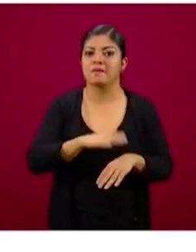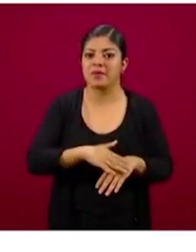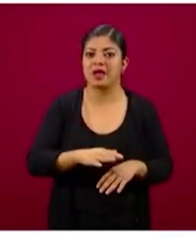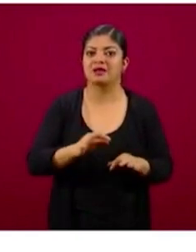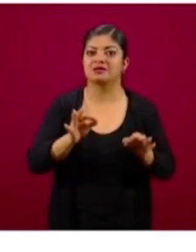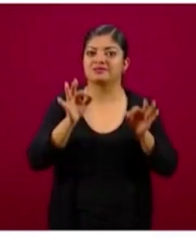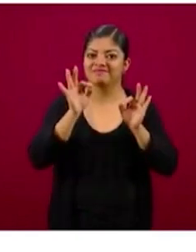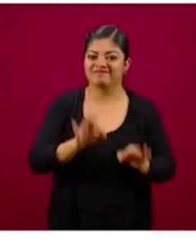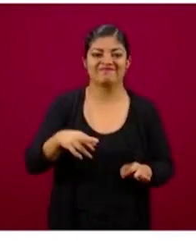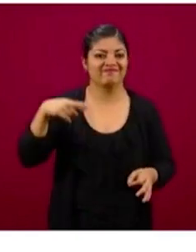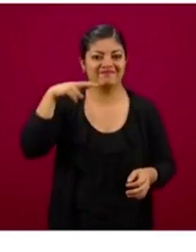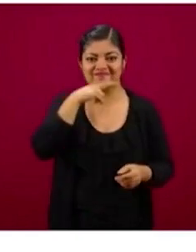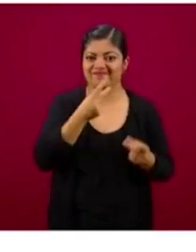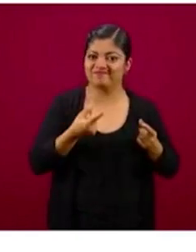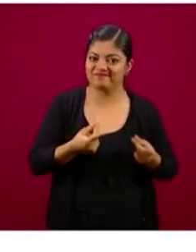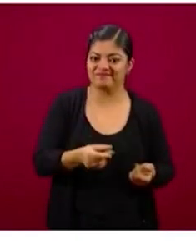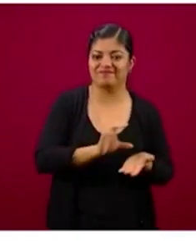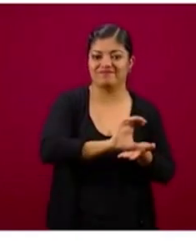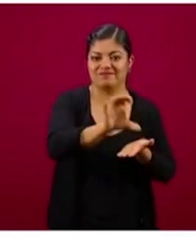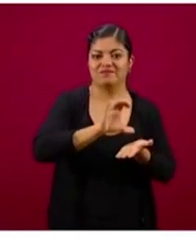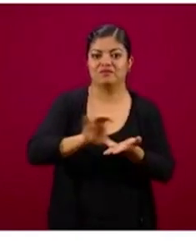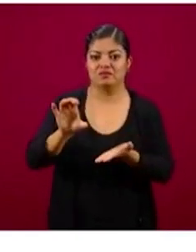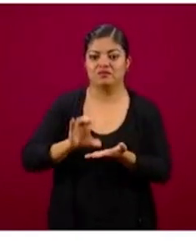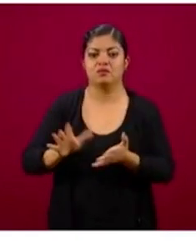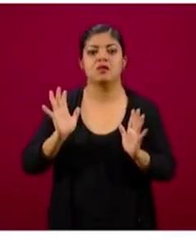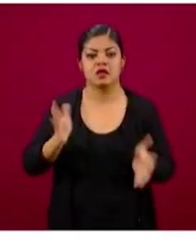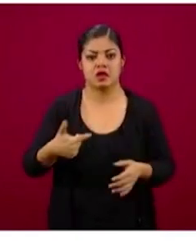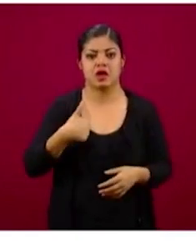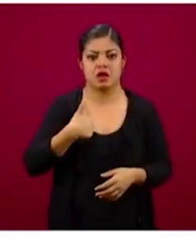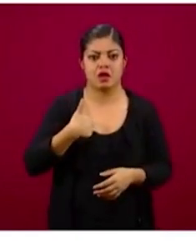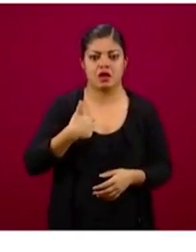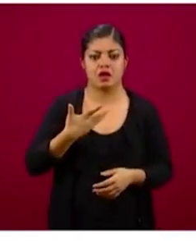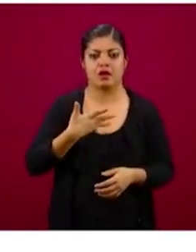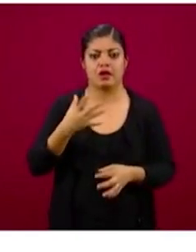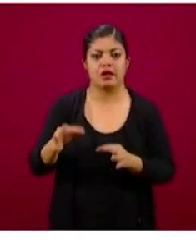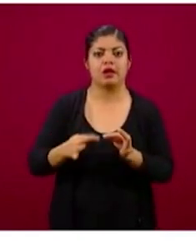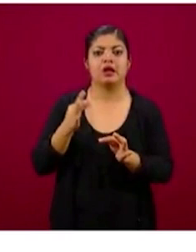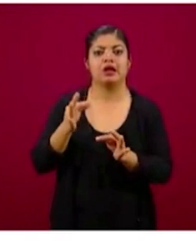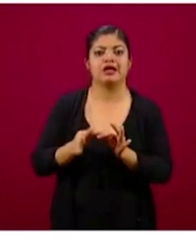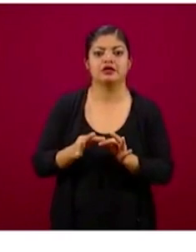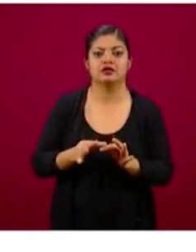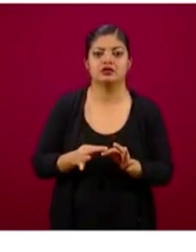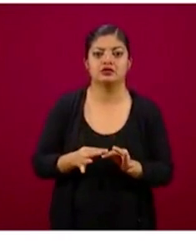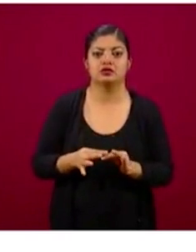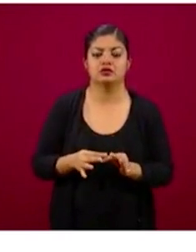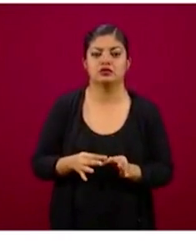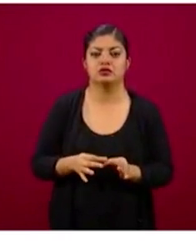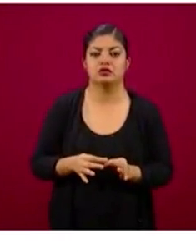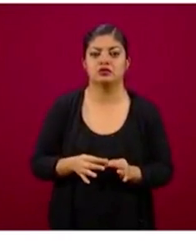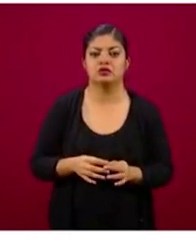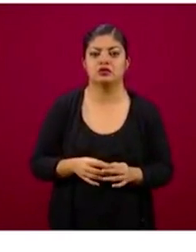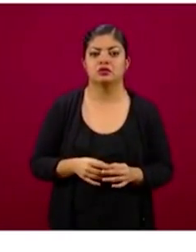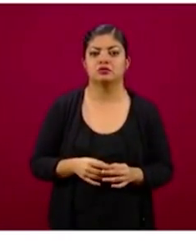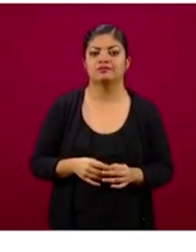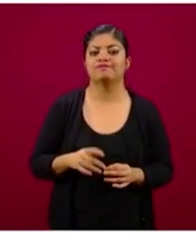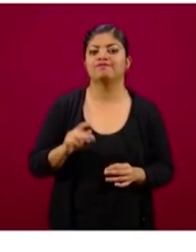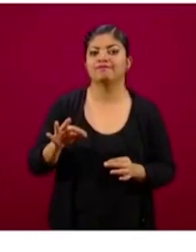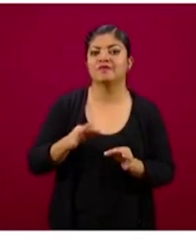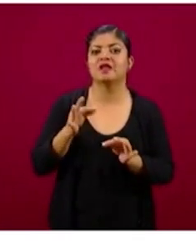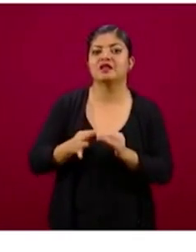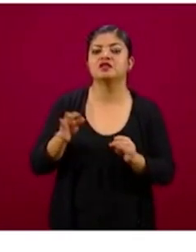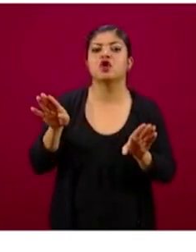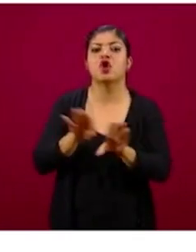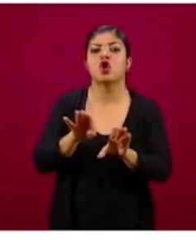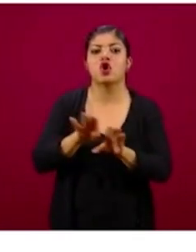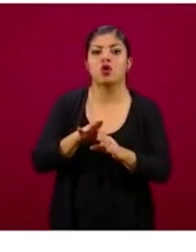dispersión. Ya tengo conmigo la logística